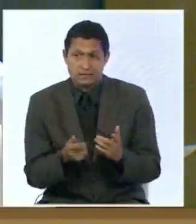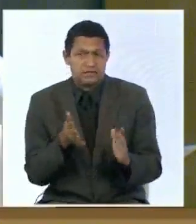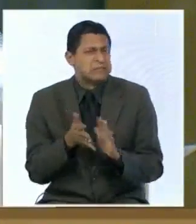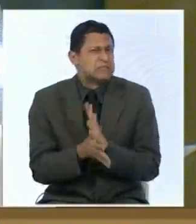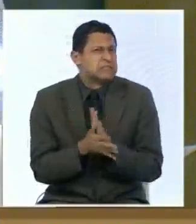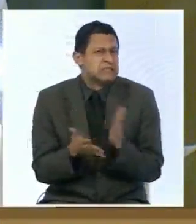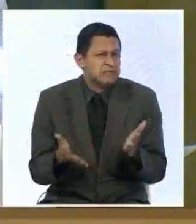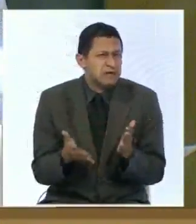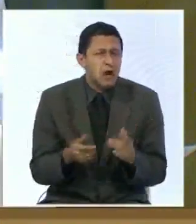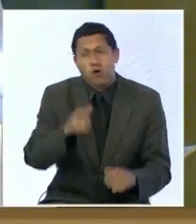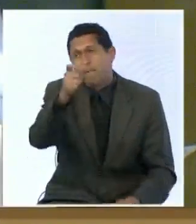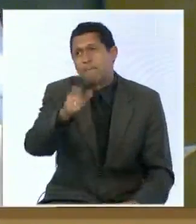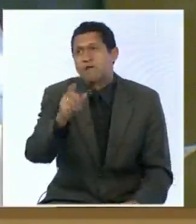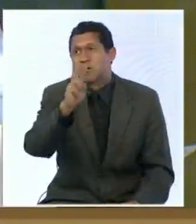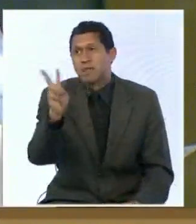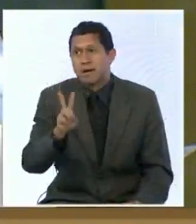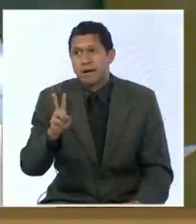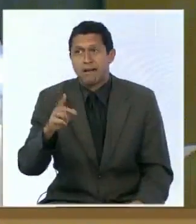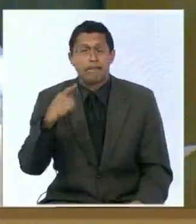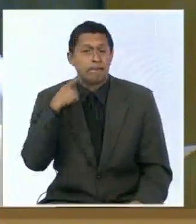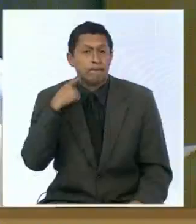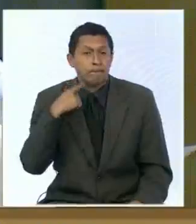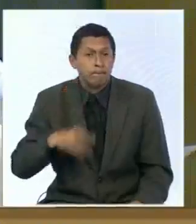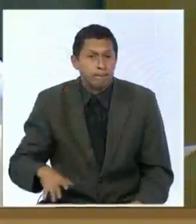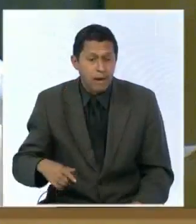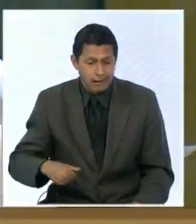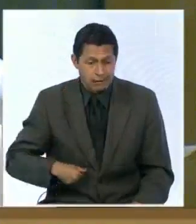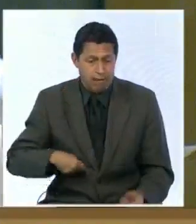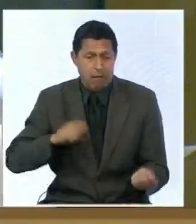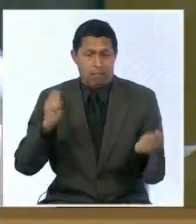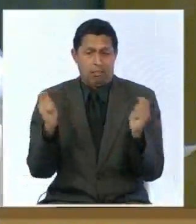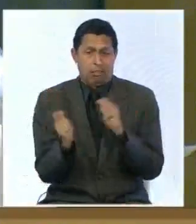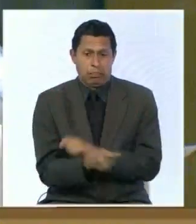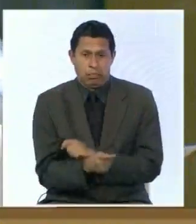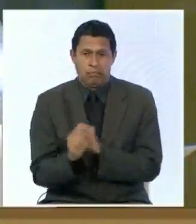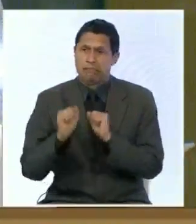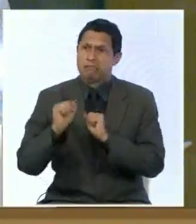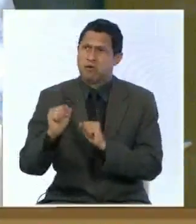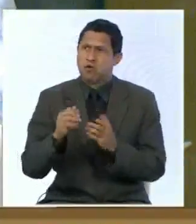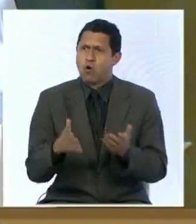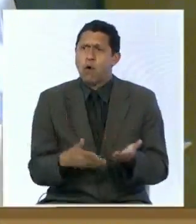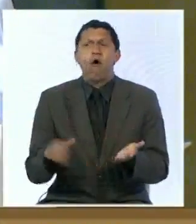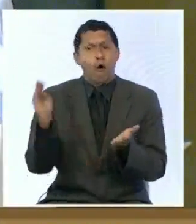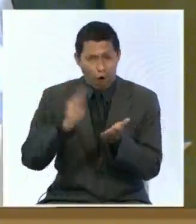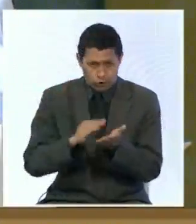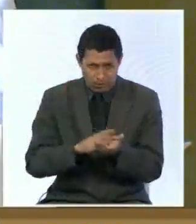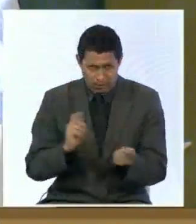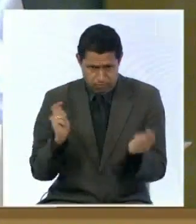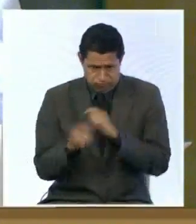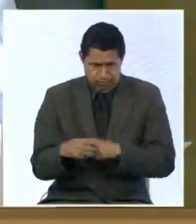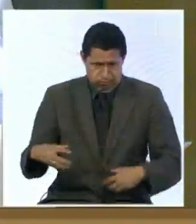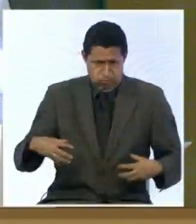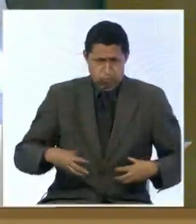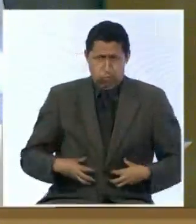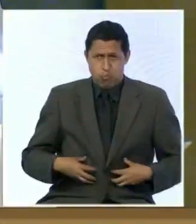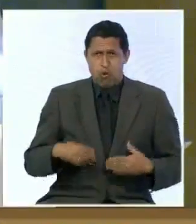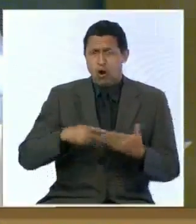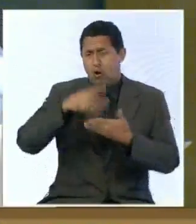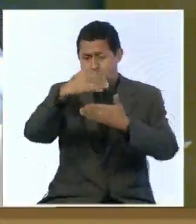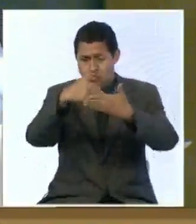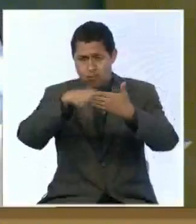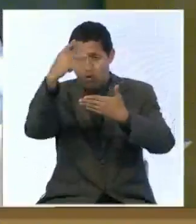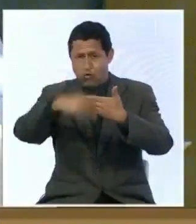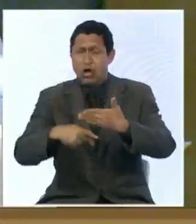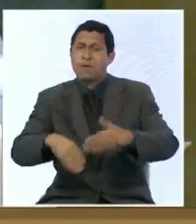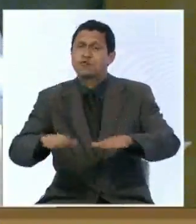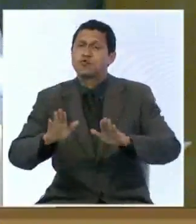un venezolano que pierde su condición de trasplantado que no tiene como volver a trasplantarse porque los programas de trasplante han